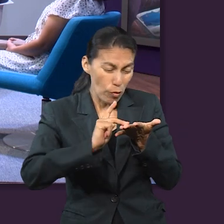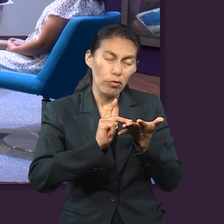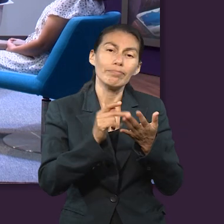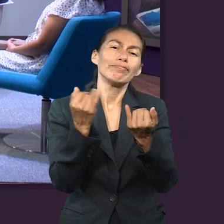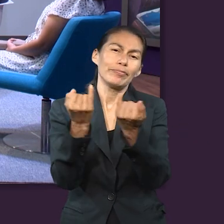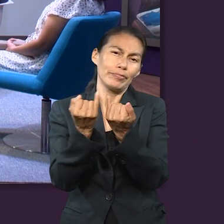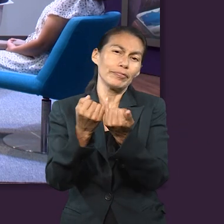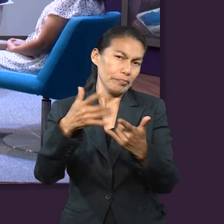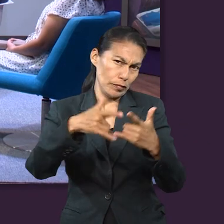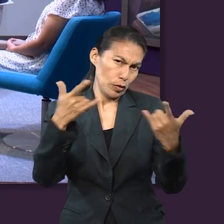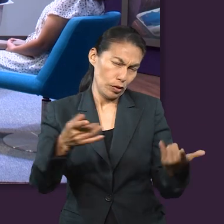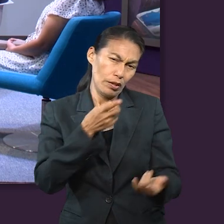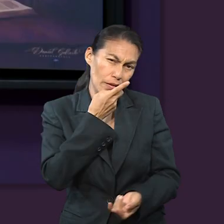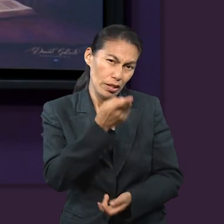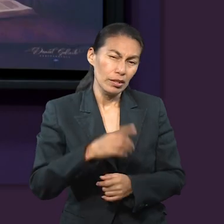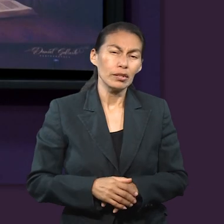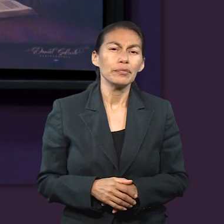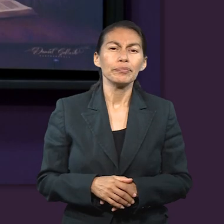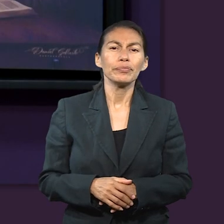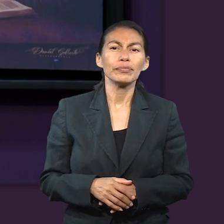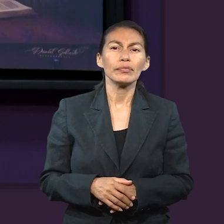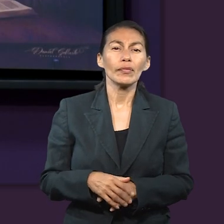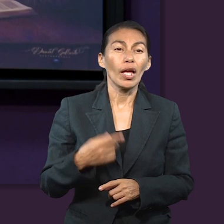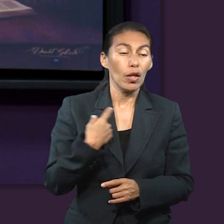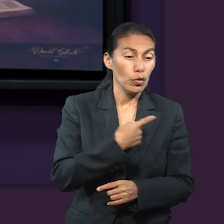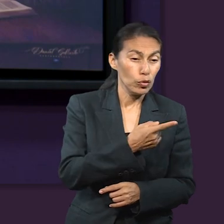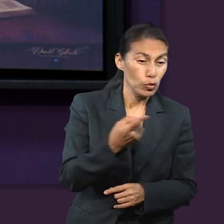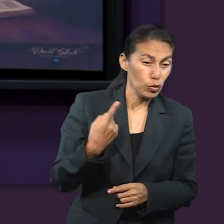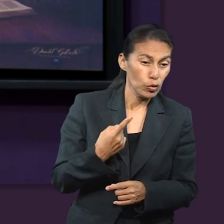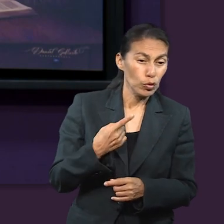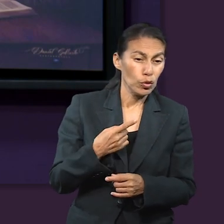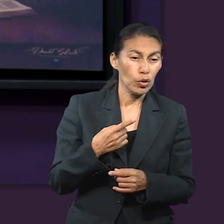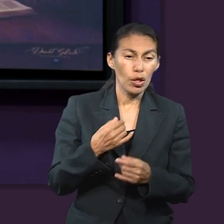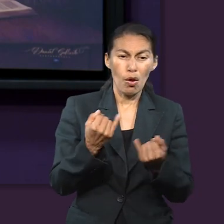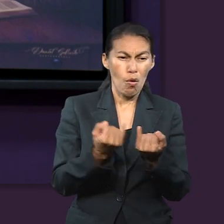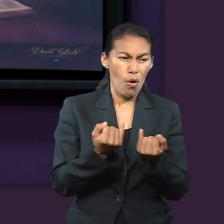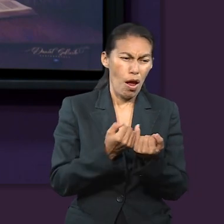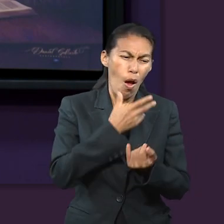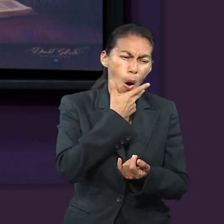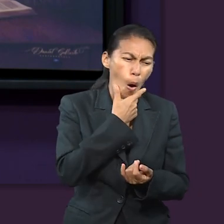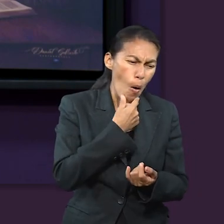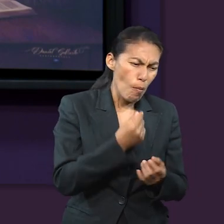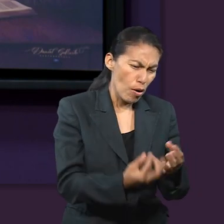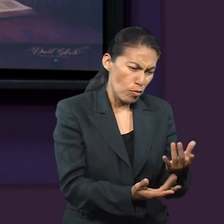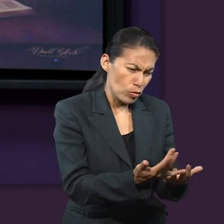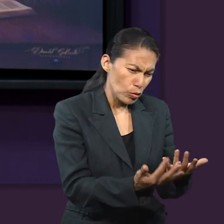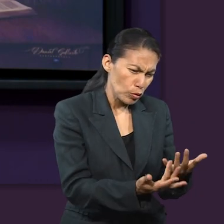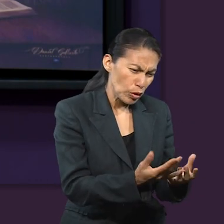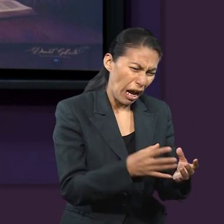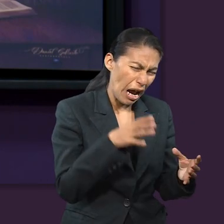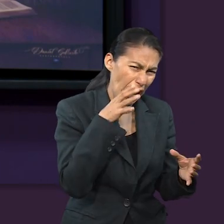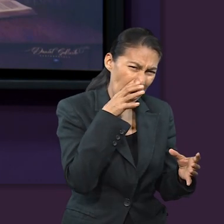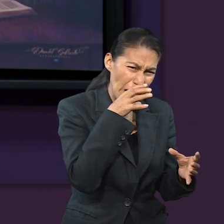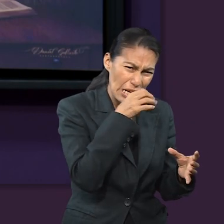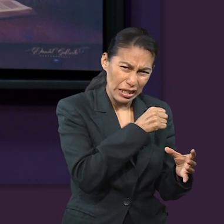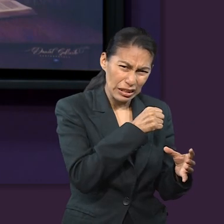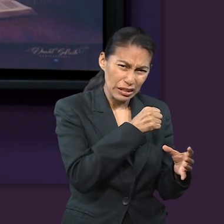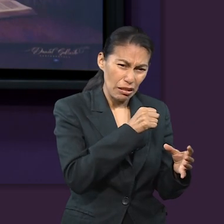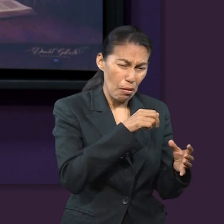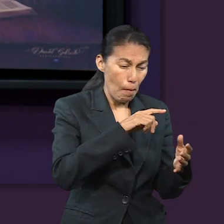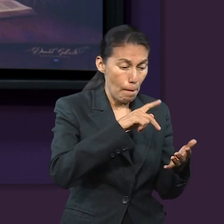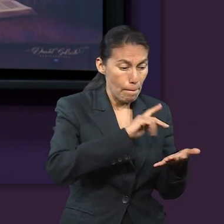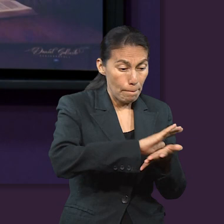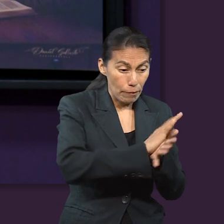y justamente como la historia que contaste, ¿no? Está refinando como al oro para transformarnos a su imagen,